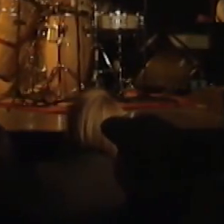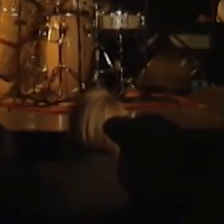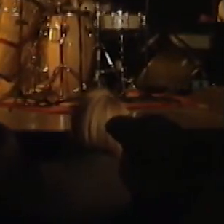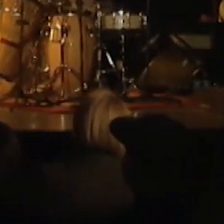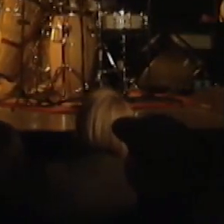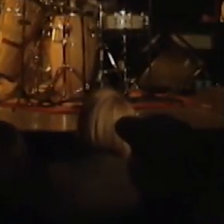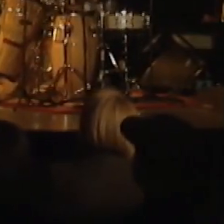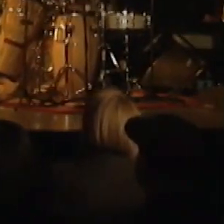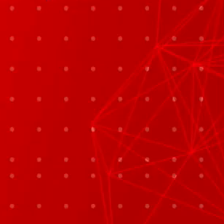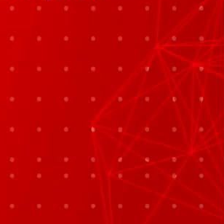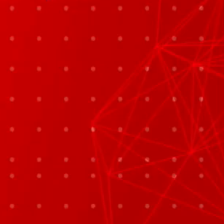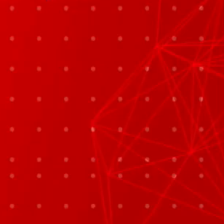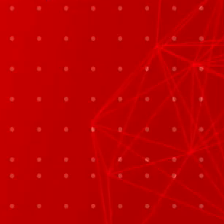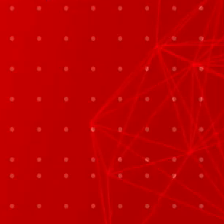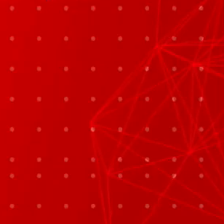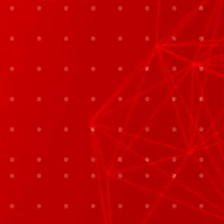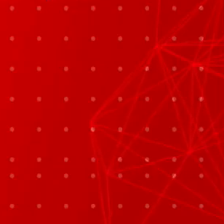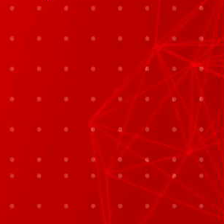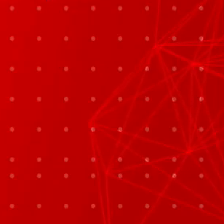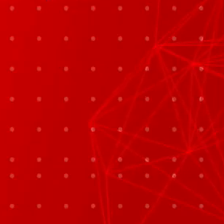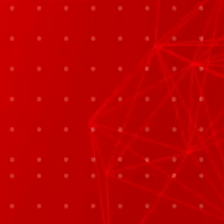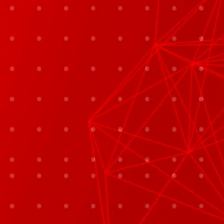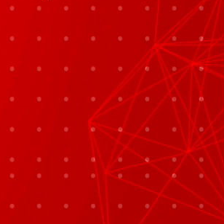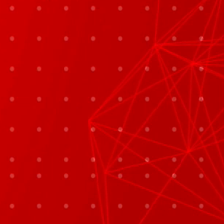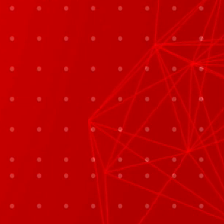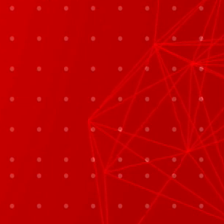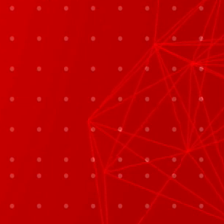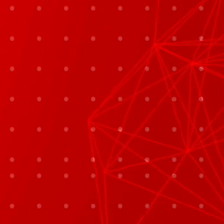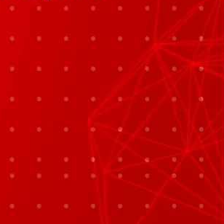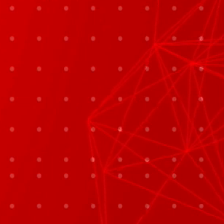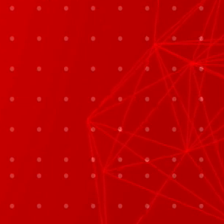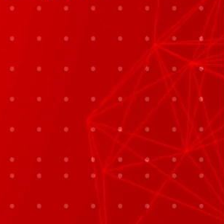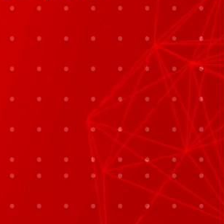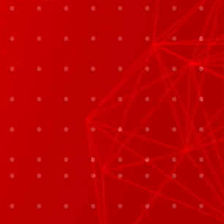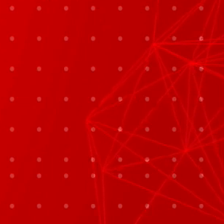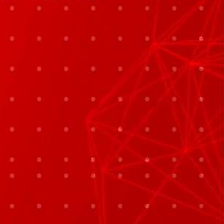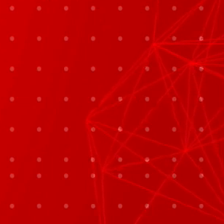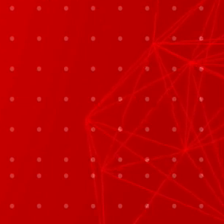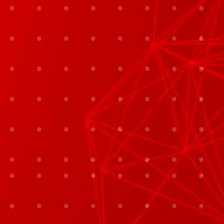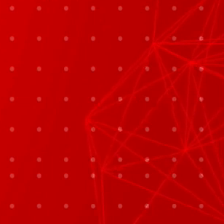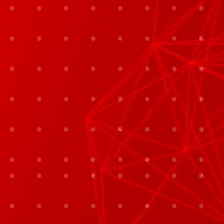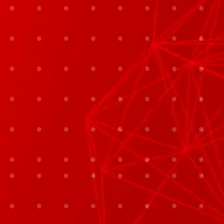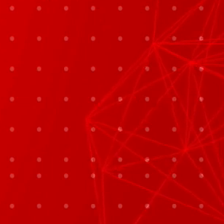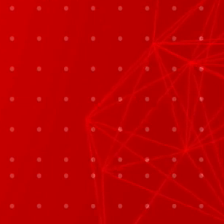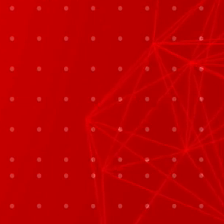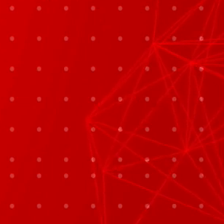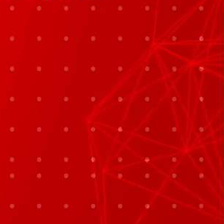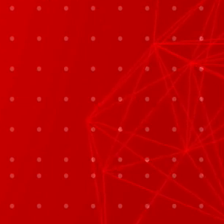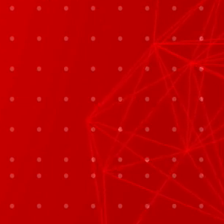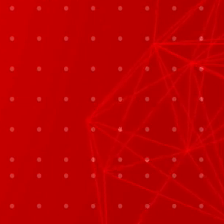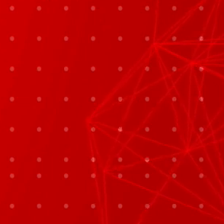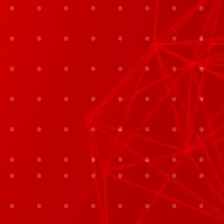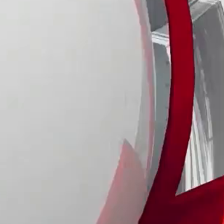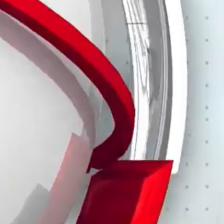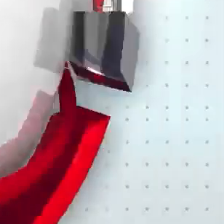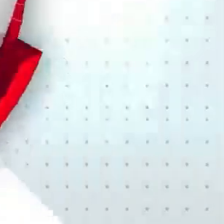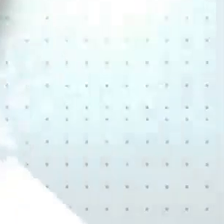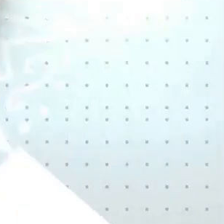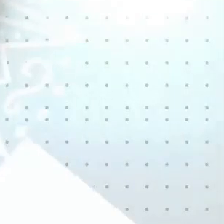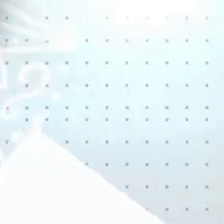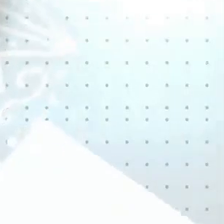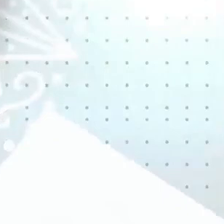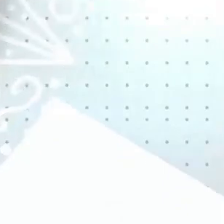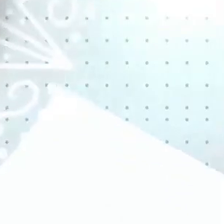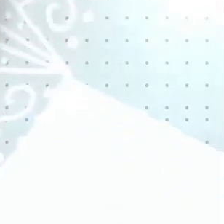México Festival Cervantino este sábado 7 de octubre 11 de la noche por